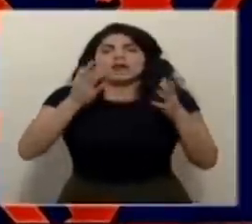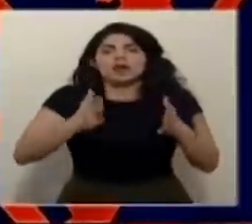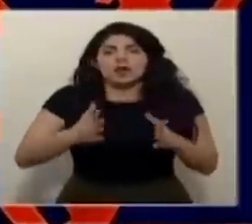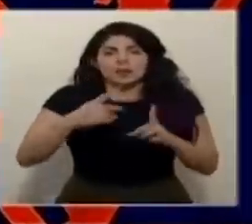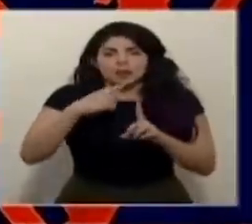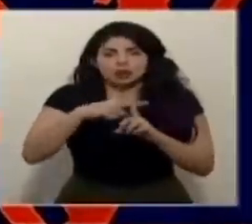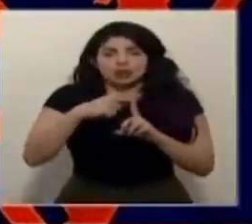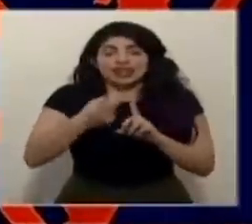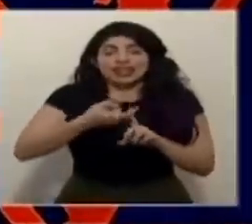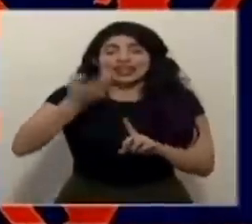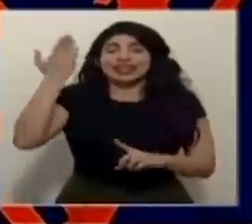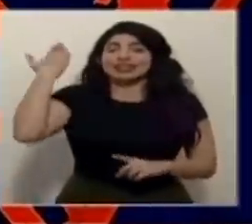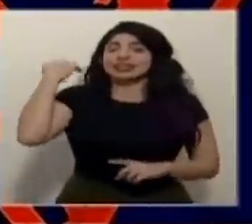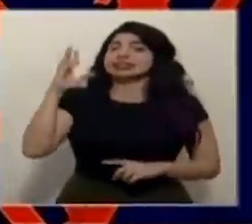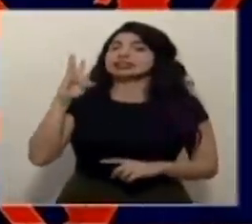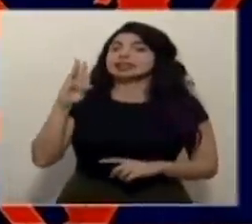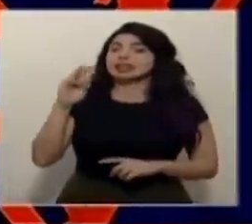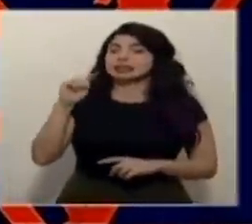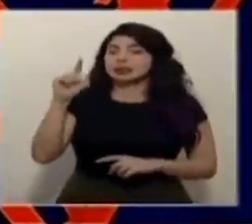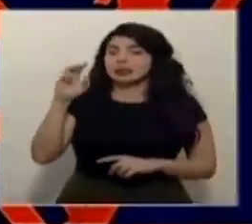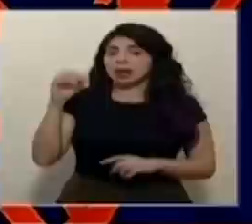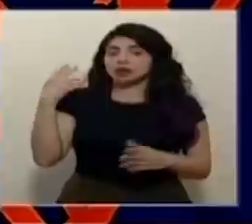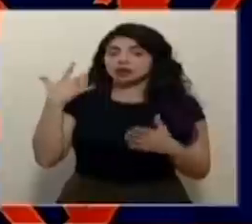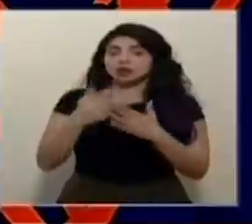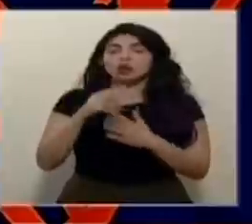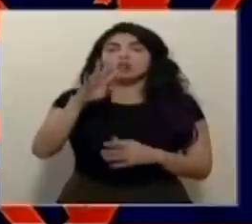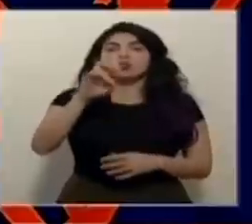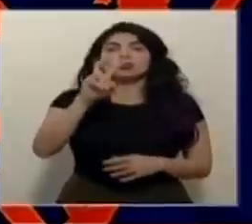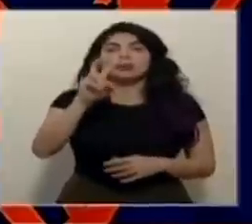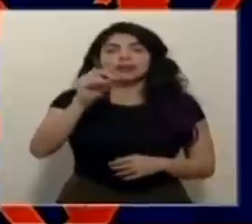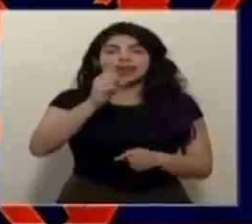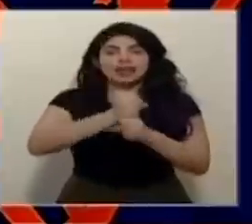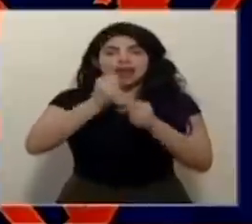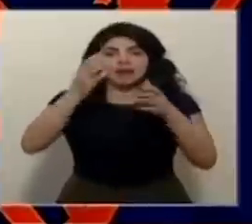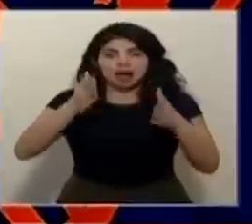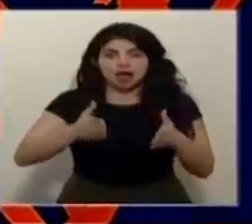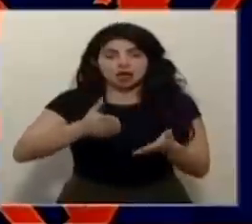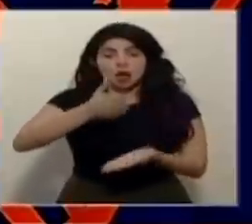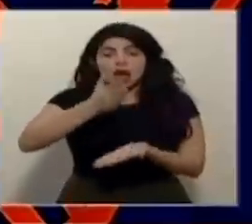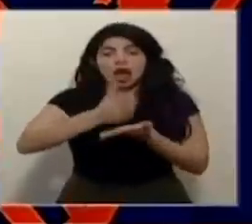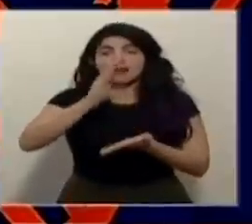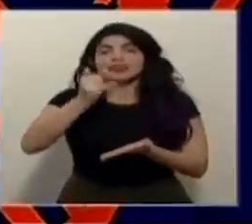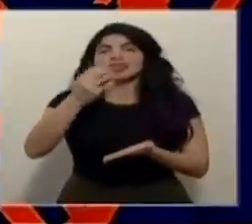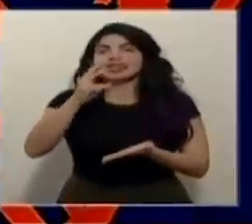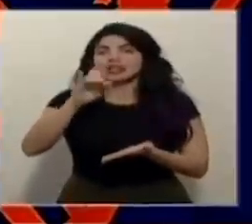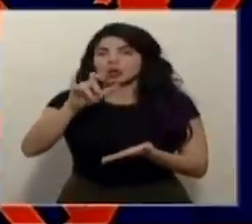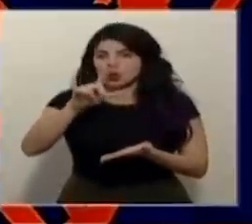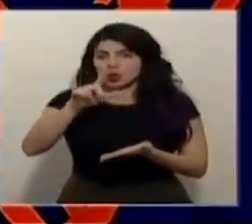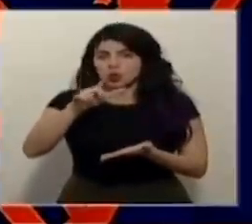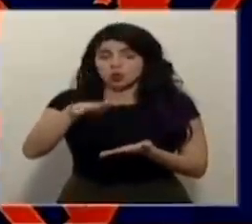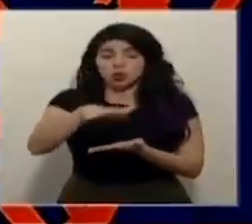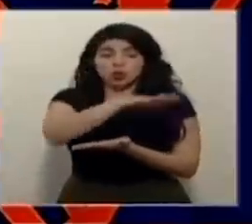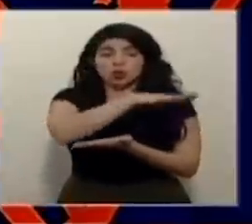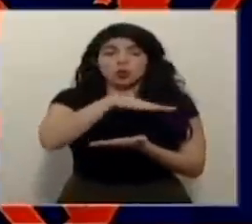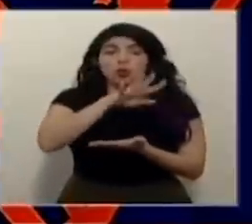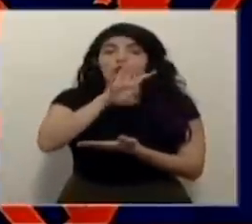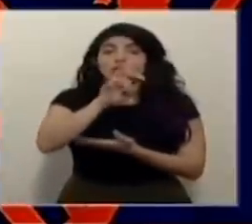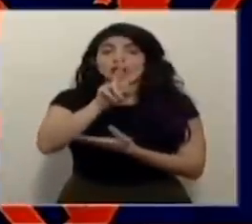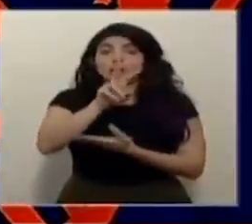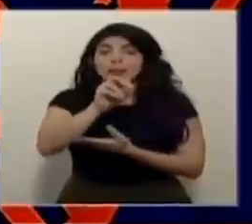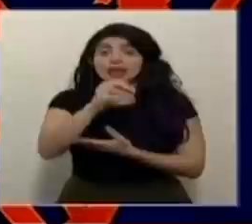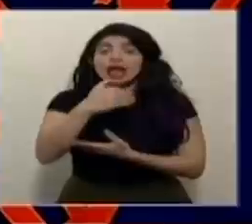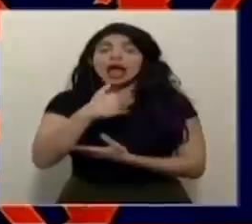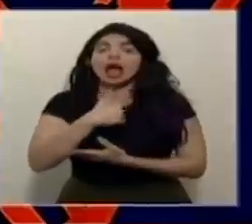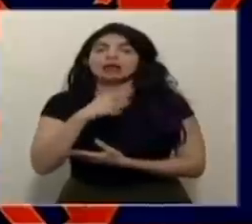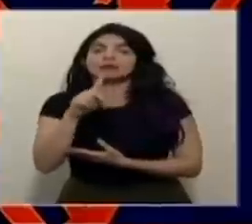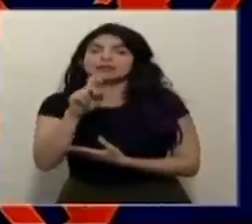positivo desde el 6 de marzo son 420 funcionarios al 16 de julio de esos 420 hay